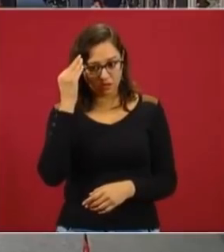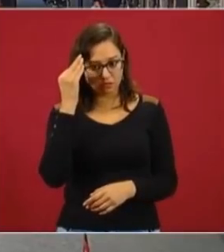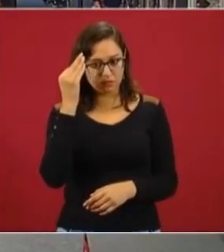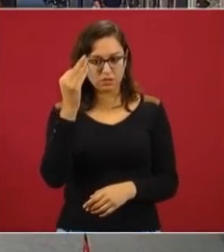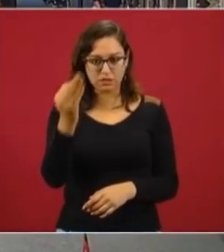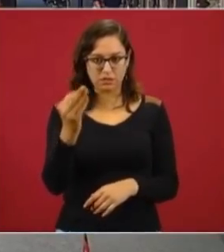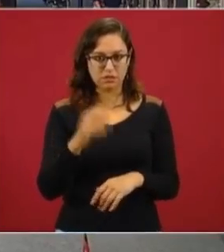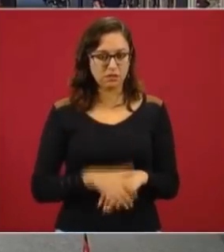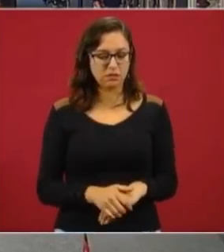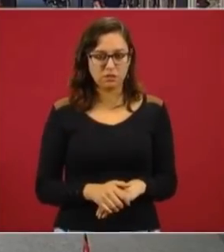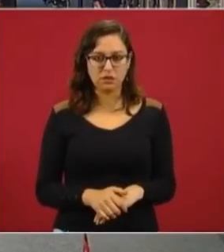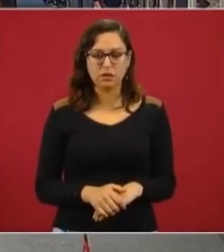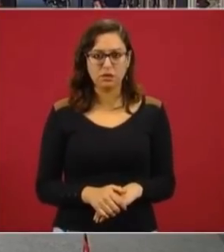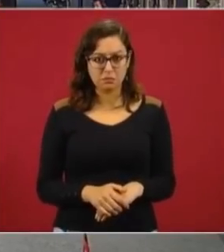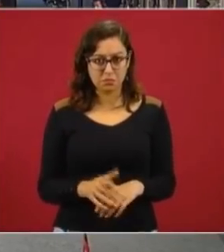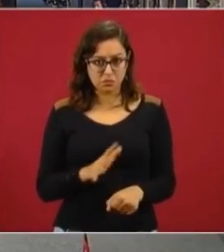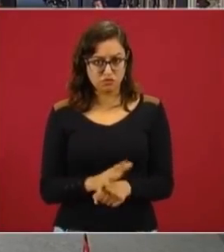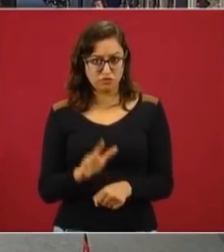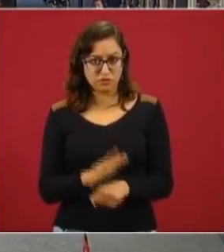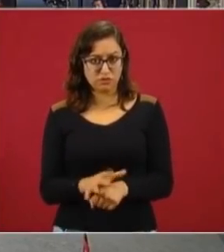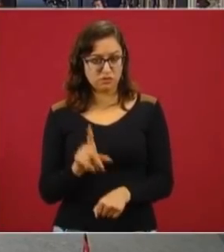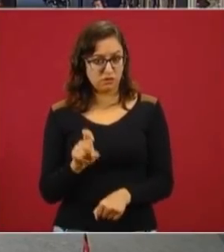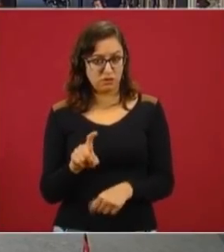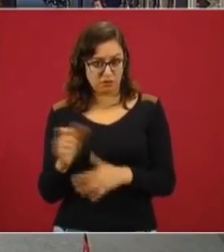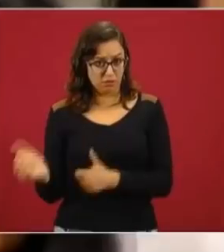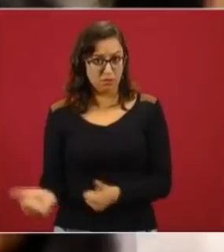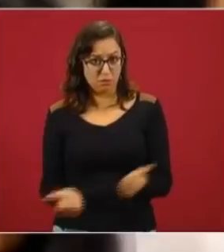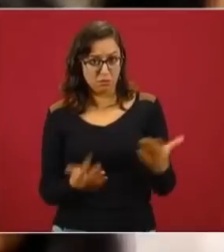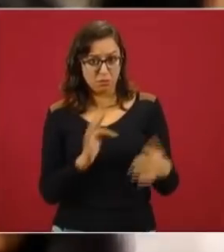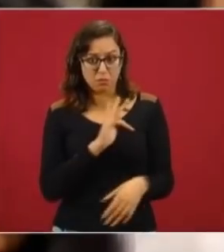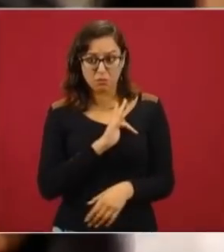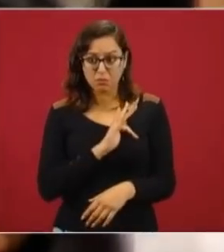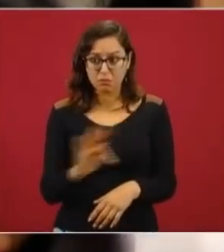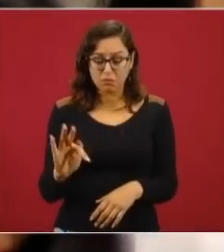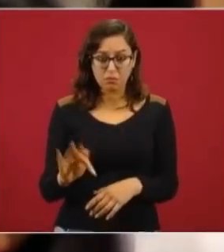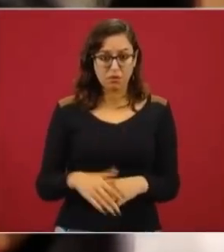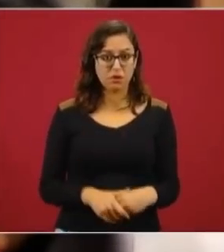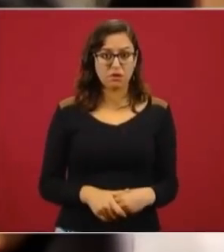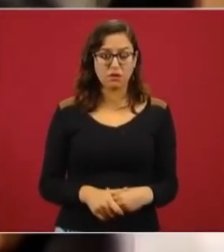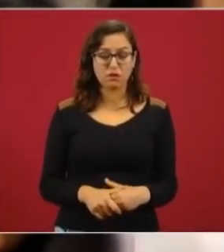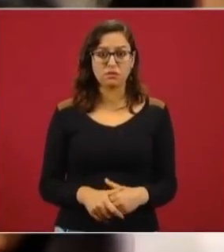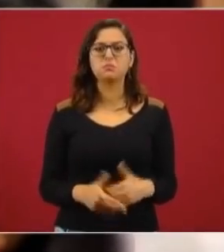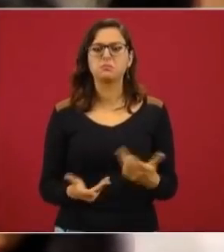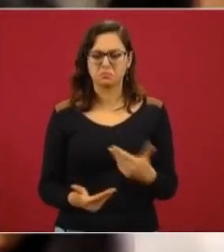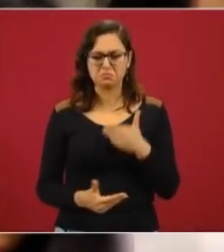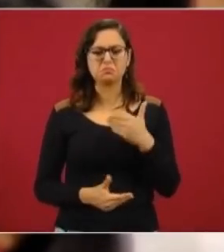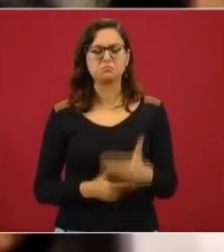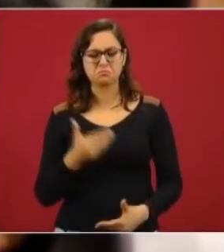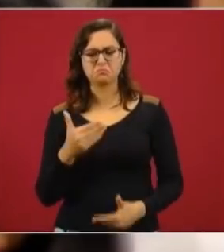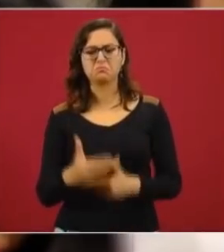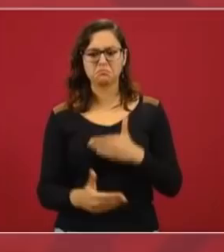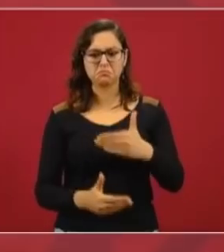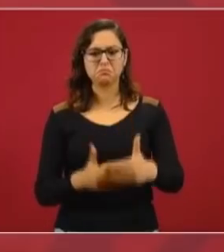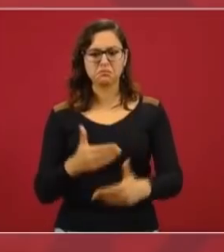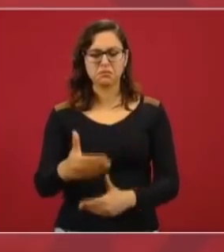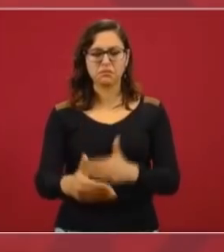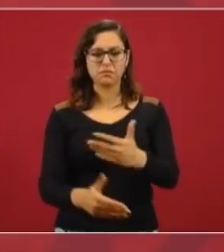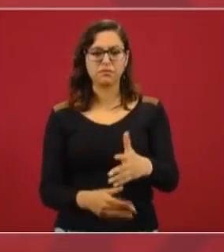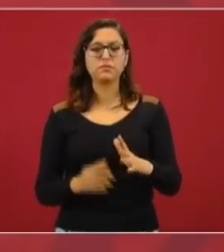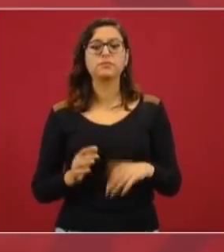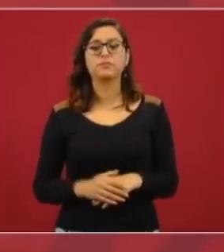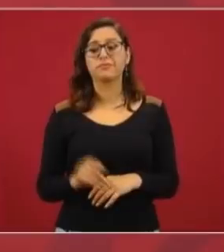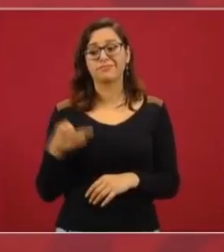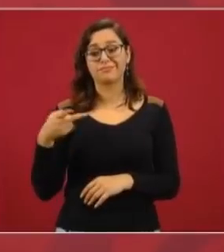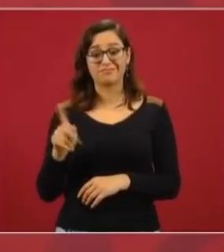plazo? Sí, se está avanzando, poco se está avanzando, pero es el PAN